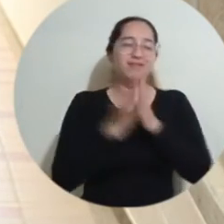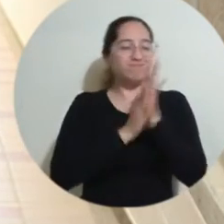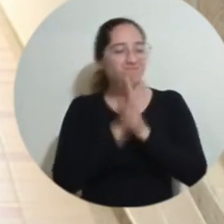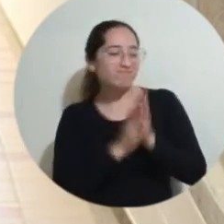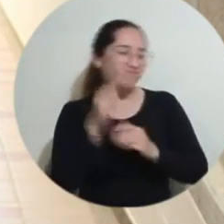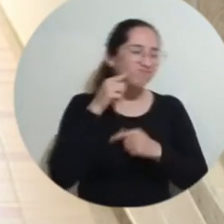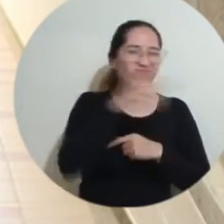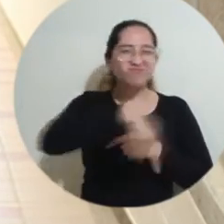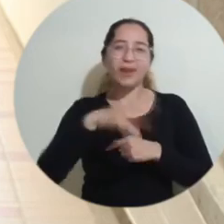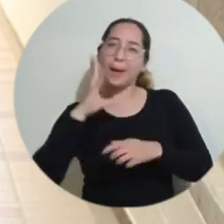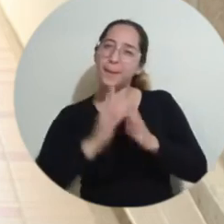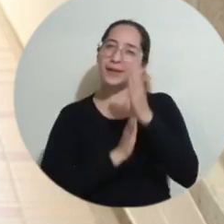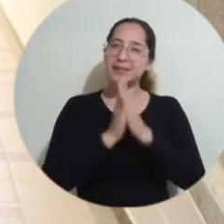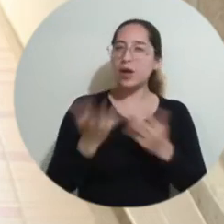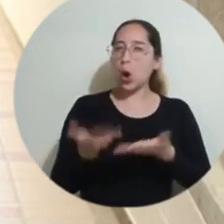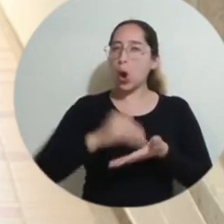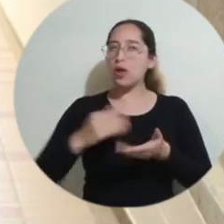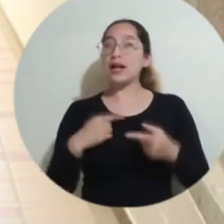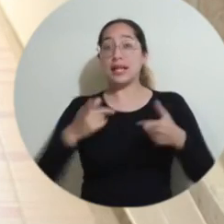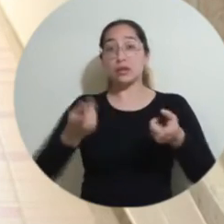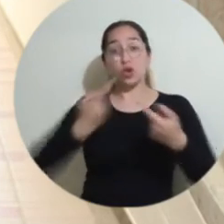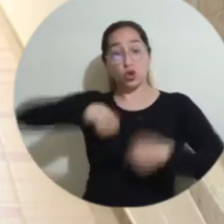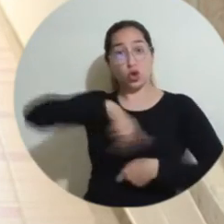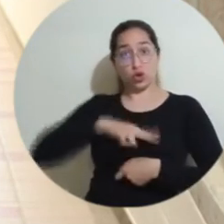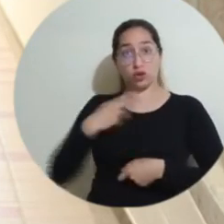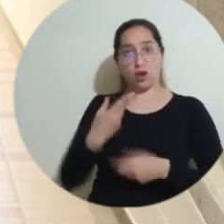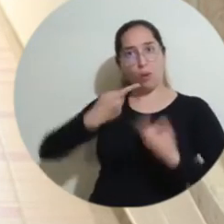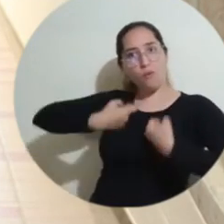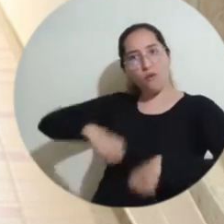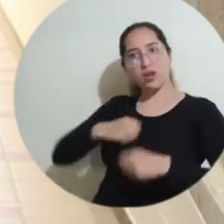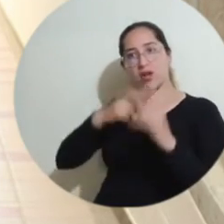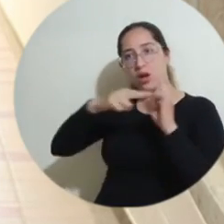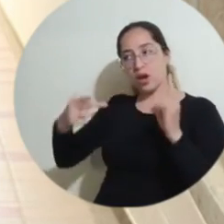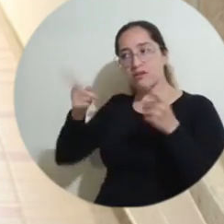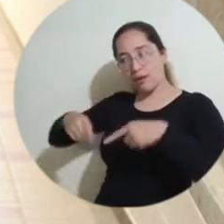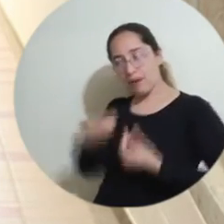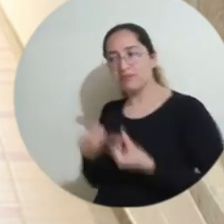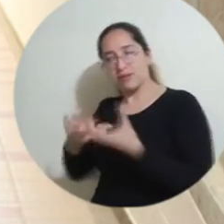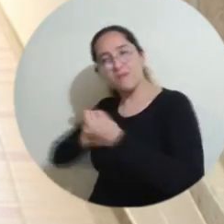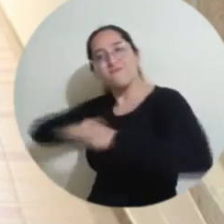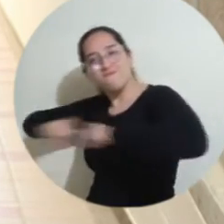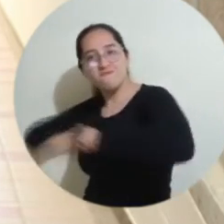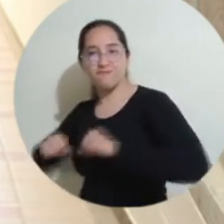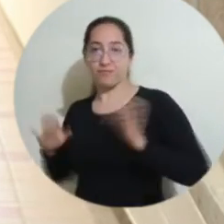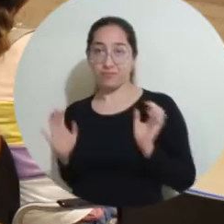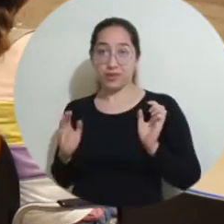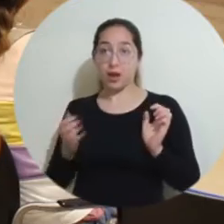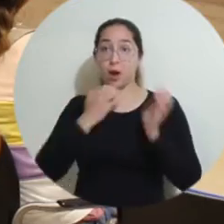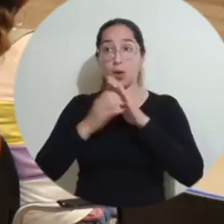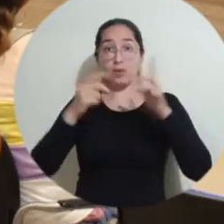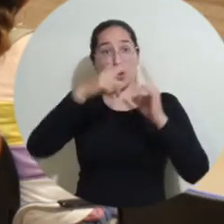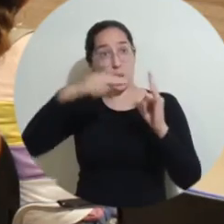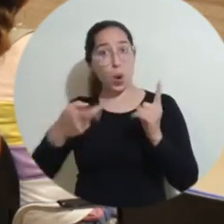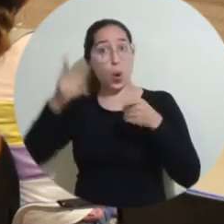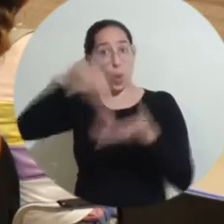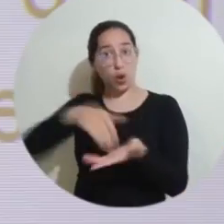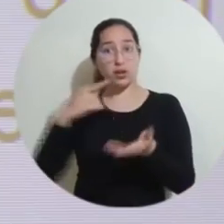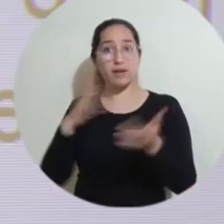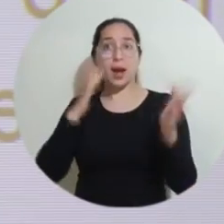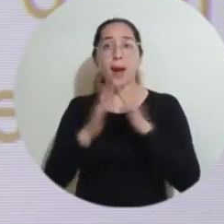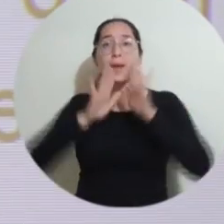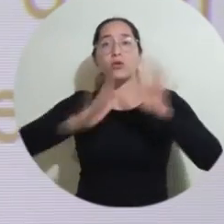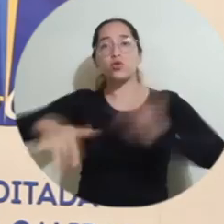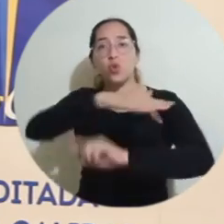positivamente en él y pues dentro de lo que está a nuestro alcance, pues tratamos de hacerlo. Unimagdalena sigue